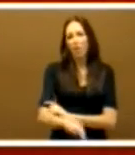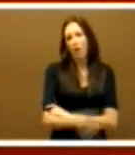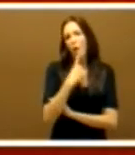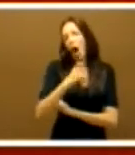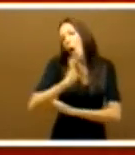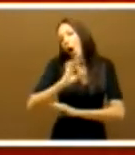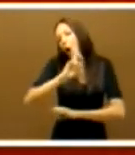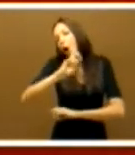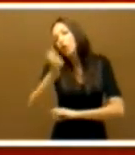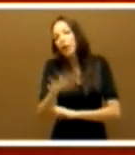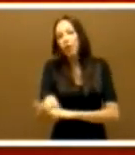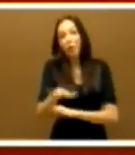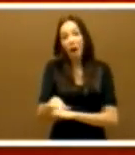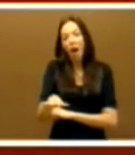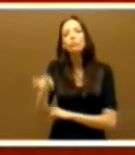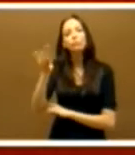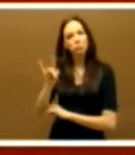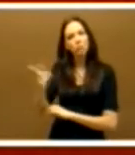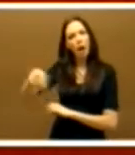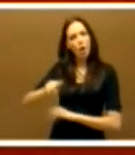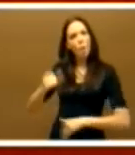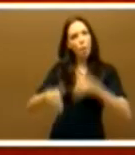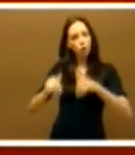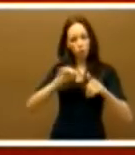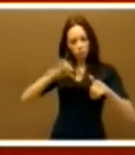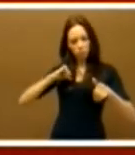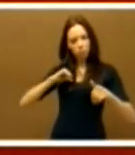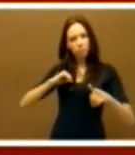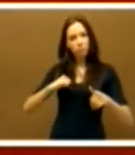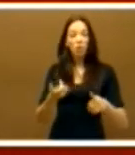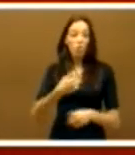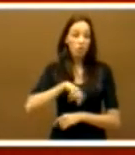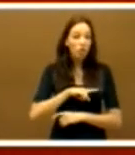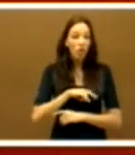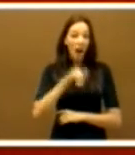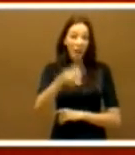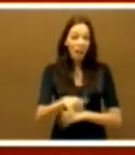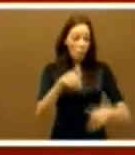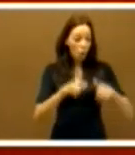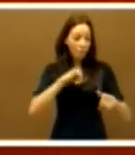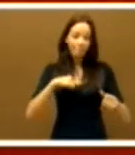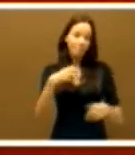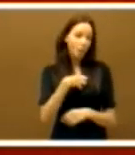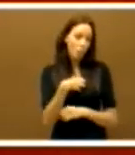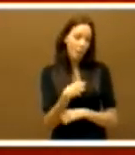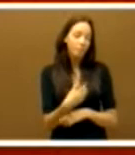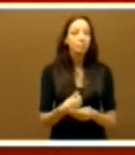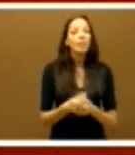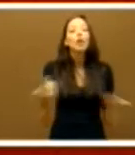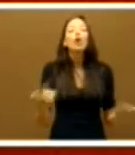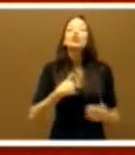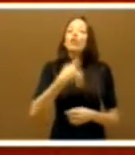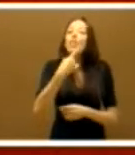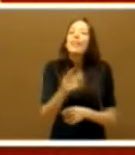territorio, sí pueden votarse a sí mismos, pero nosotros no podemos hacerlo. Así que, quiero quedar bien claro que no es